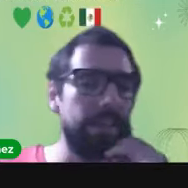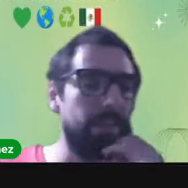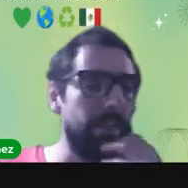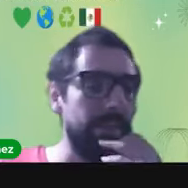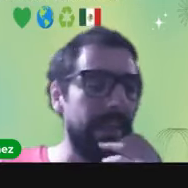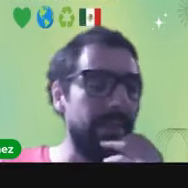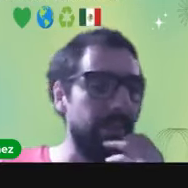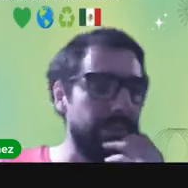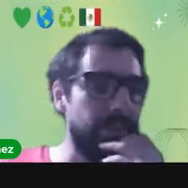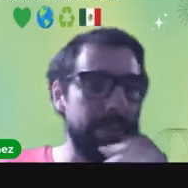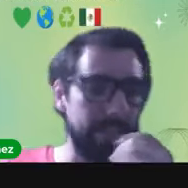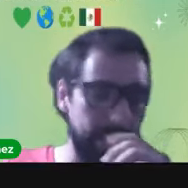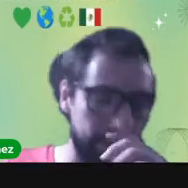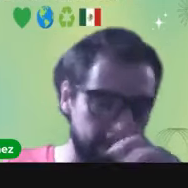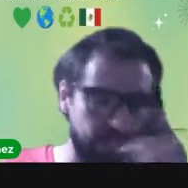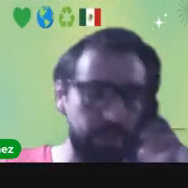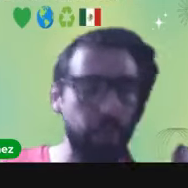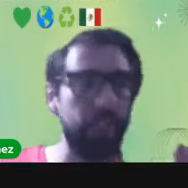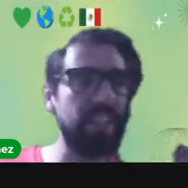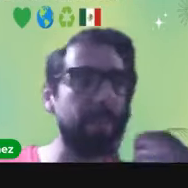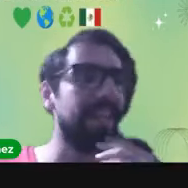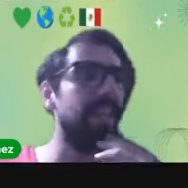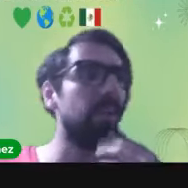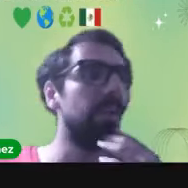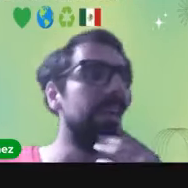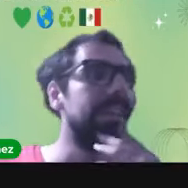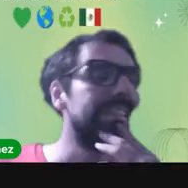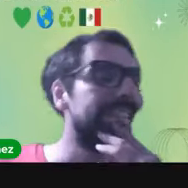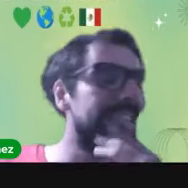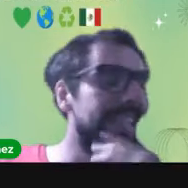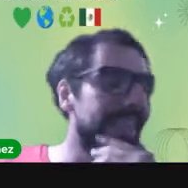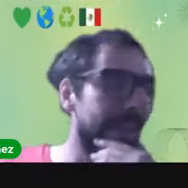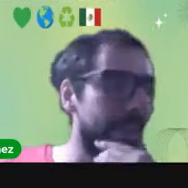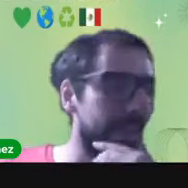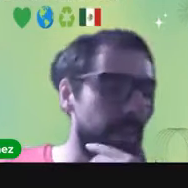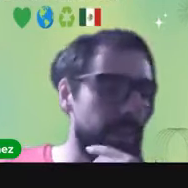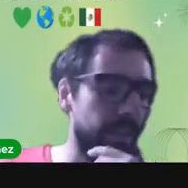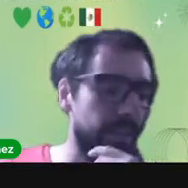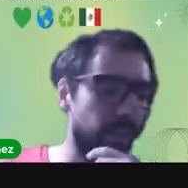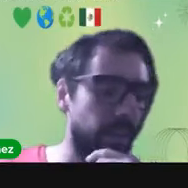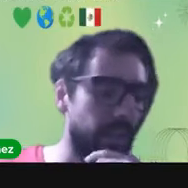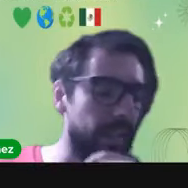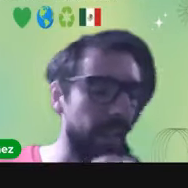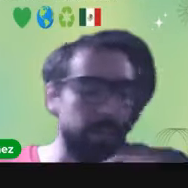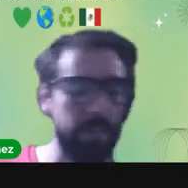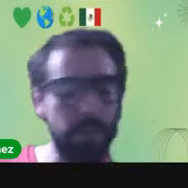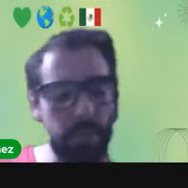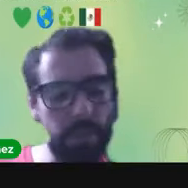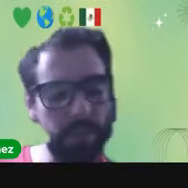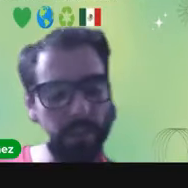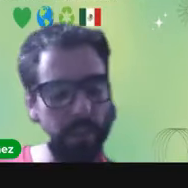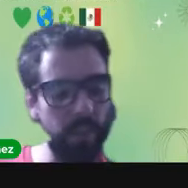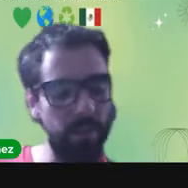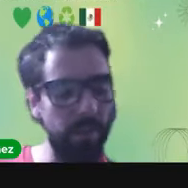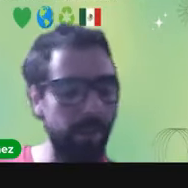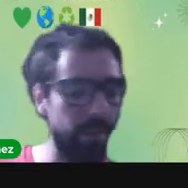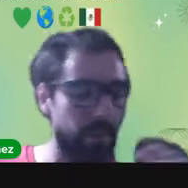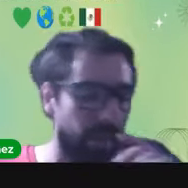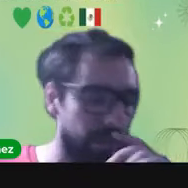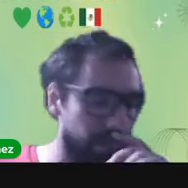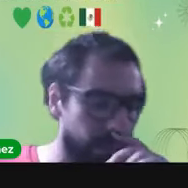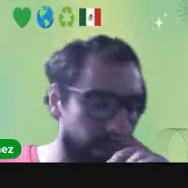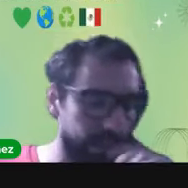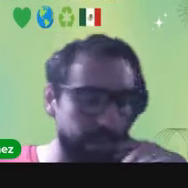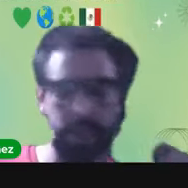infinito y limitado las mismas nociones del pasado sin realmente conectarse con la realidad me llamó mucho la atención en algún momento